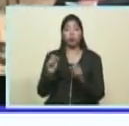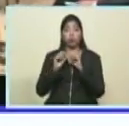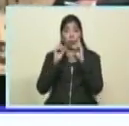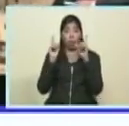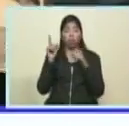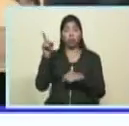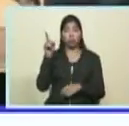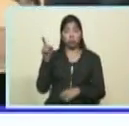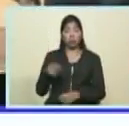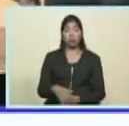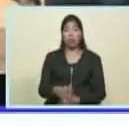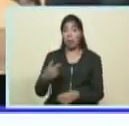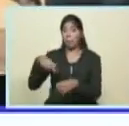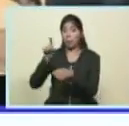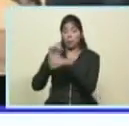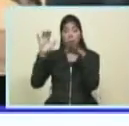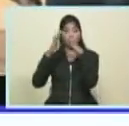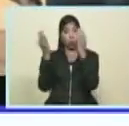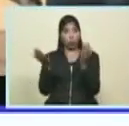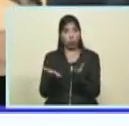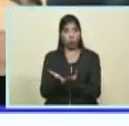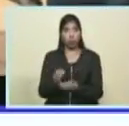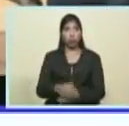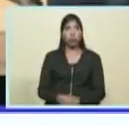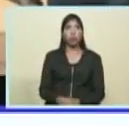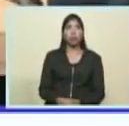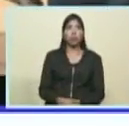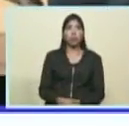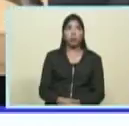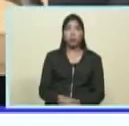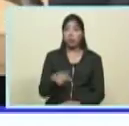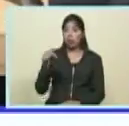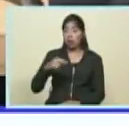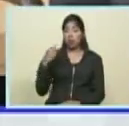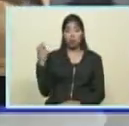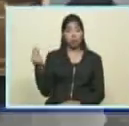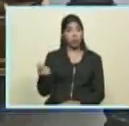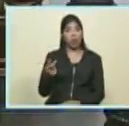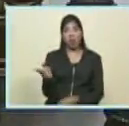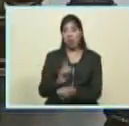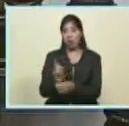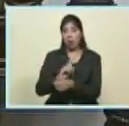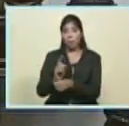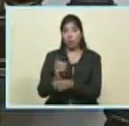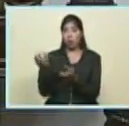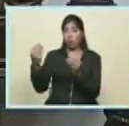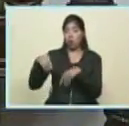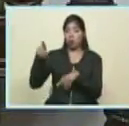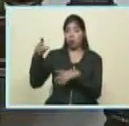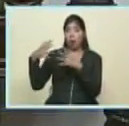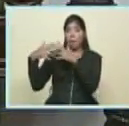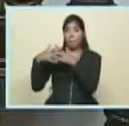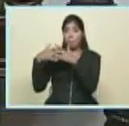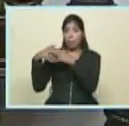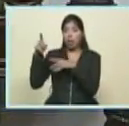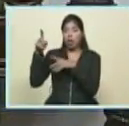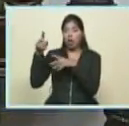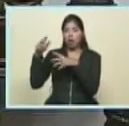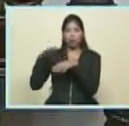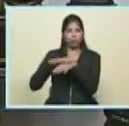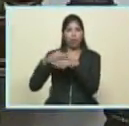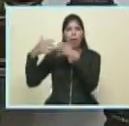Cano Víctor Cano que desarrollara así, mira, inmediatamente las alianzas con las empresas mineras